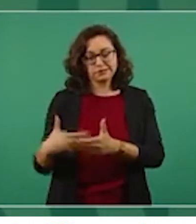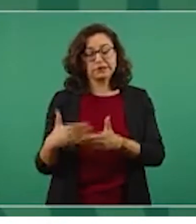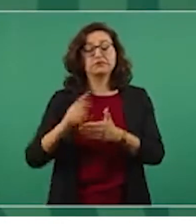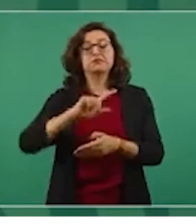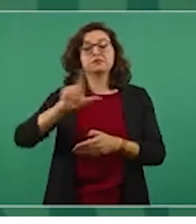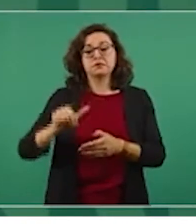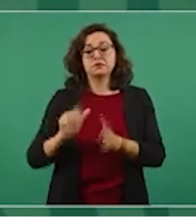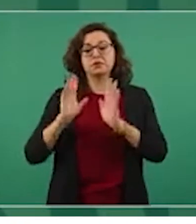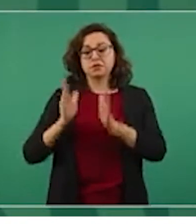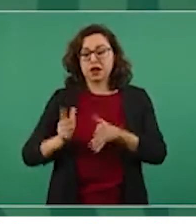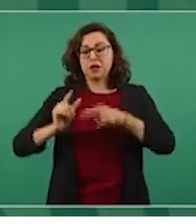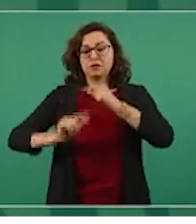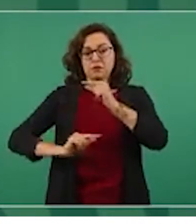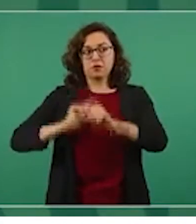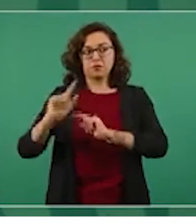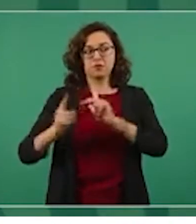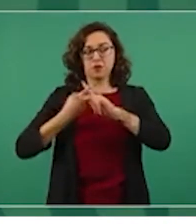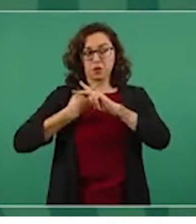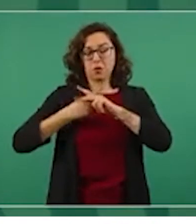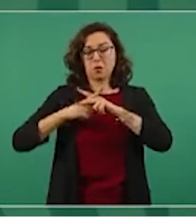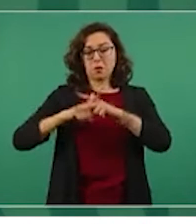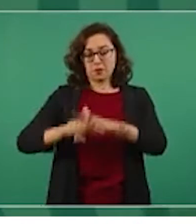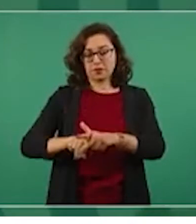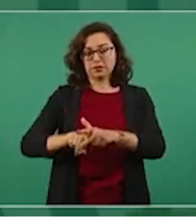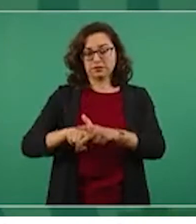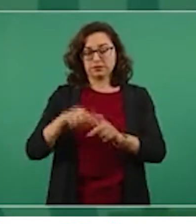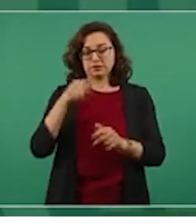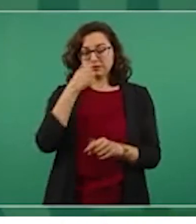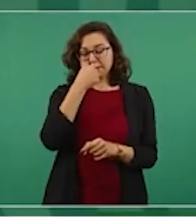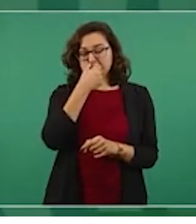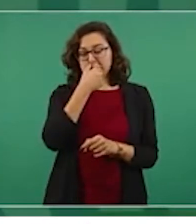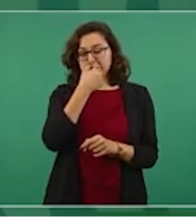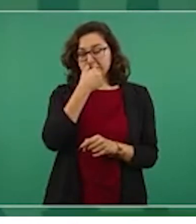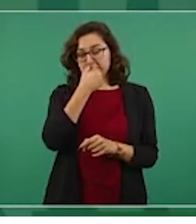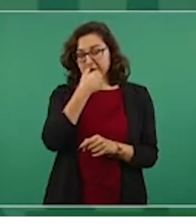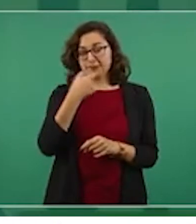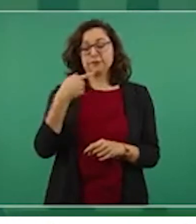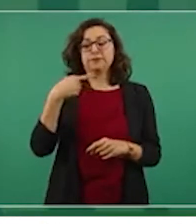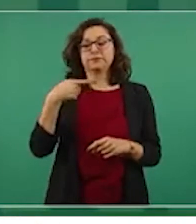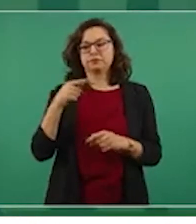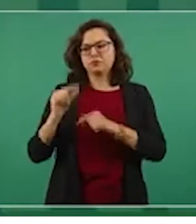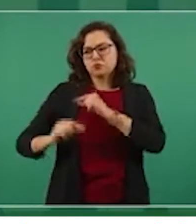poco a poco, de tiempo atrás, pero que ahora